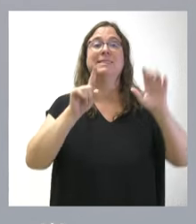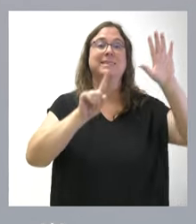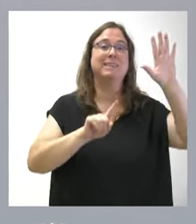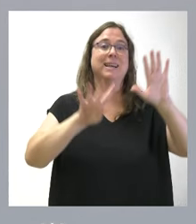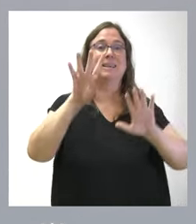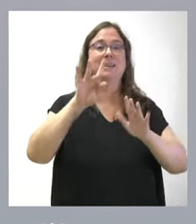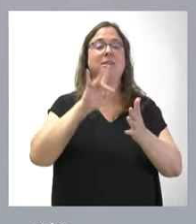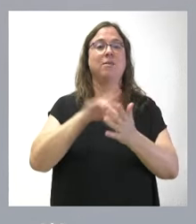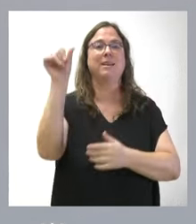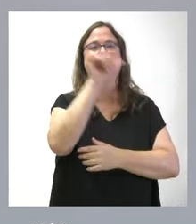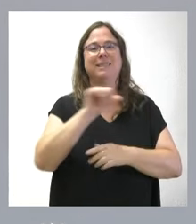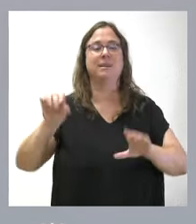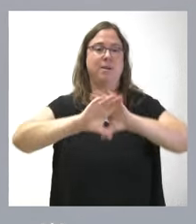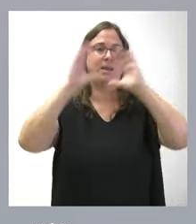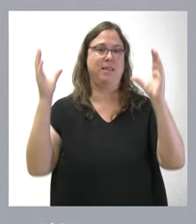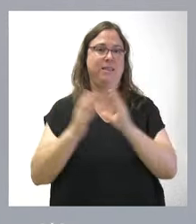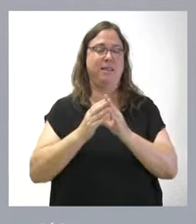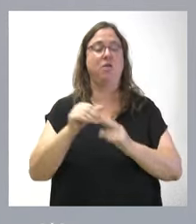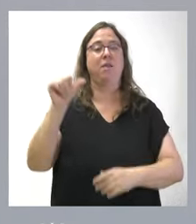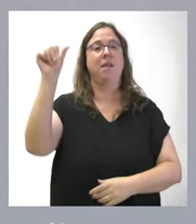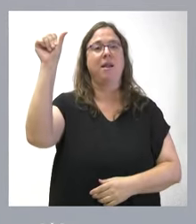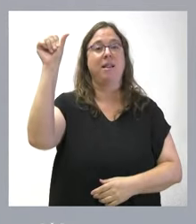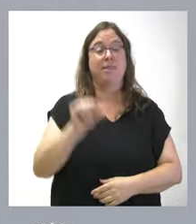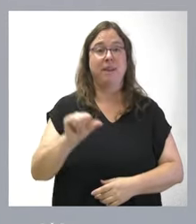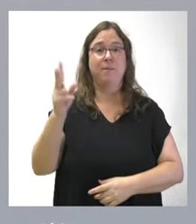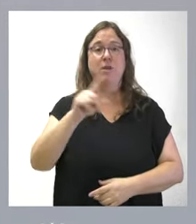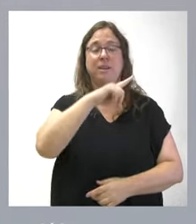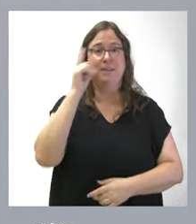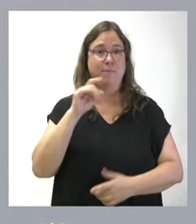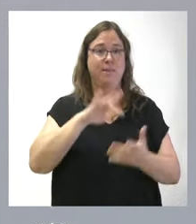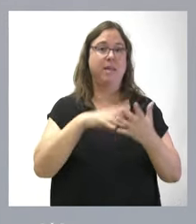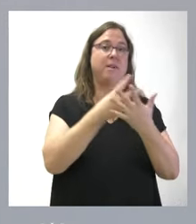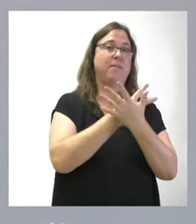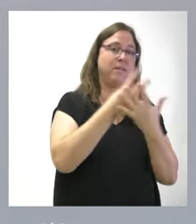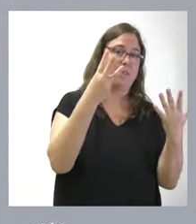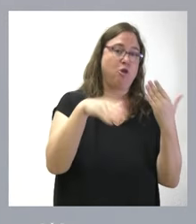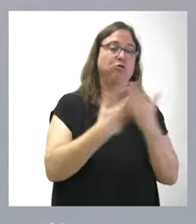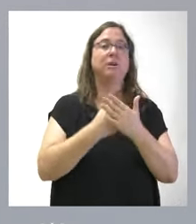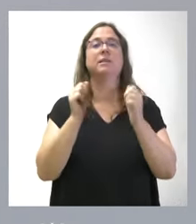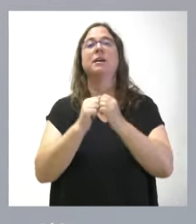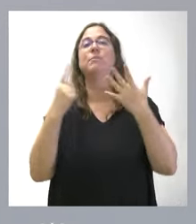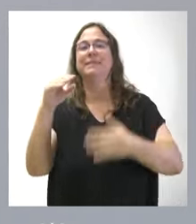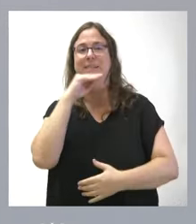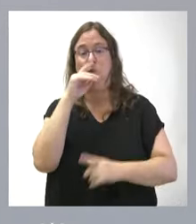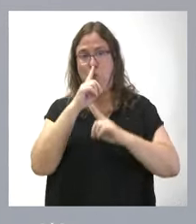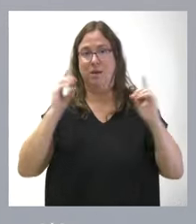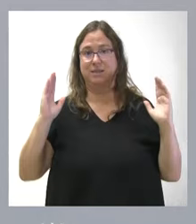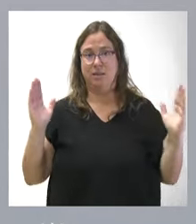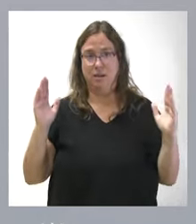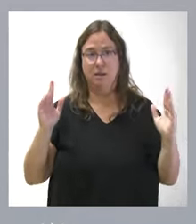edición de la Semana Internacional de Cine de Valladolid, Seminci, que se va a celebrar los días 18 a 26 de octubre de este año. Tienen ustedes la